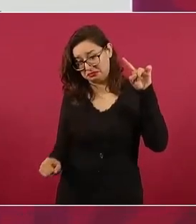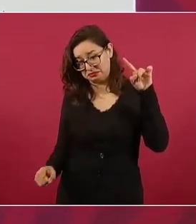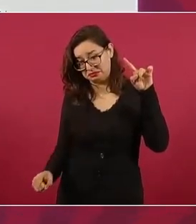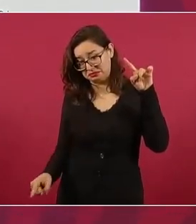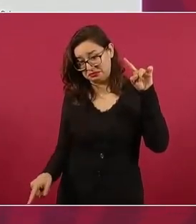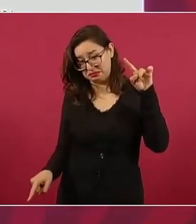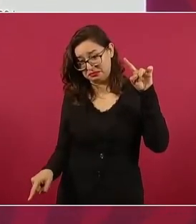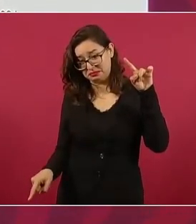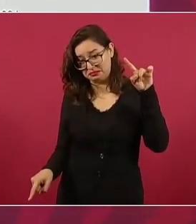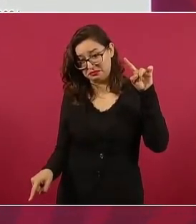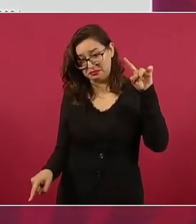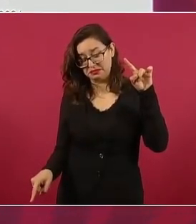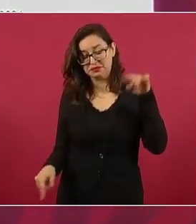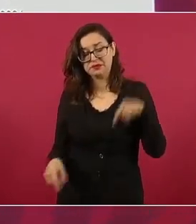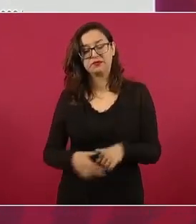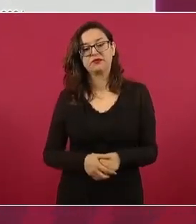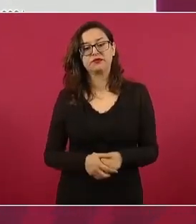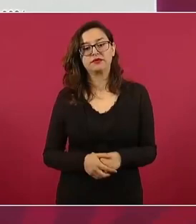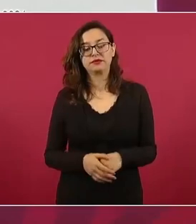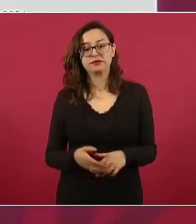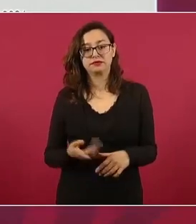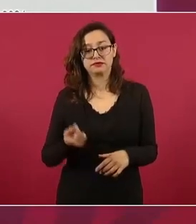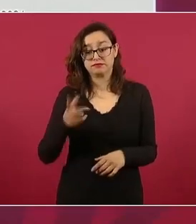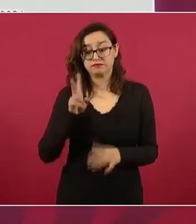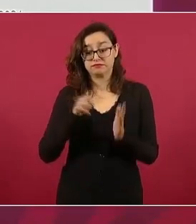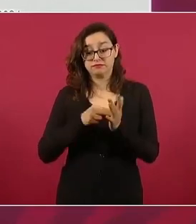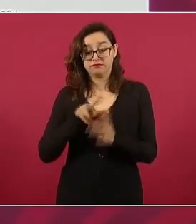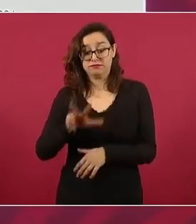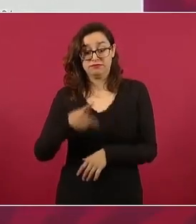y aquí lo agarramos